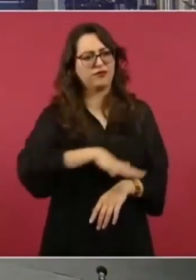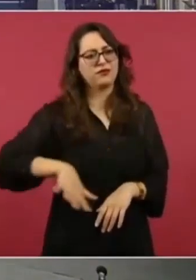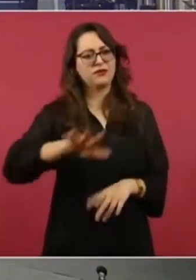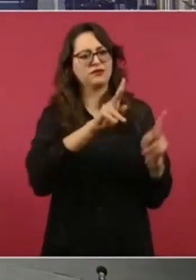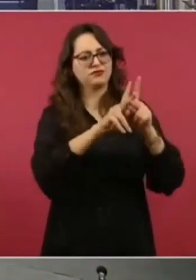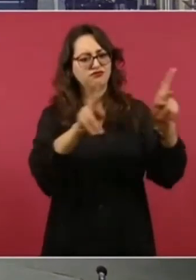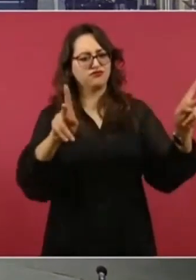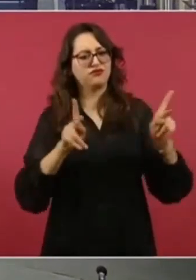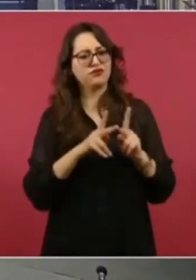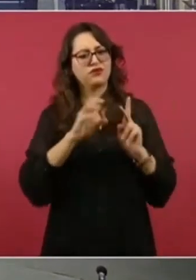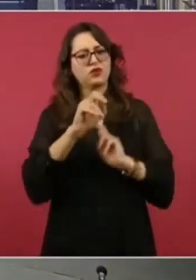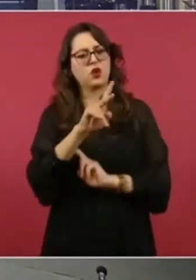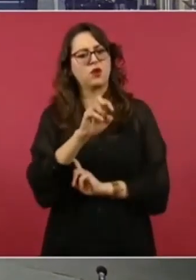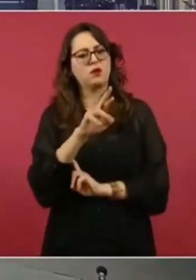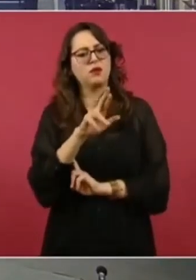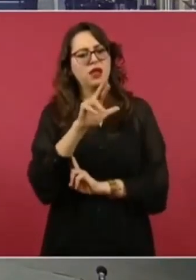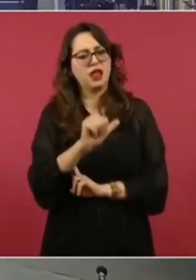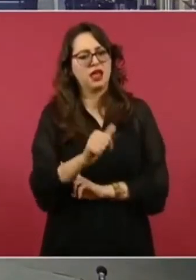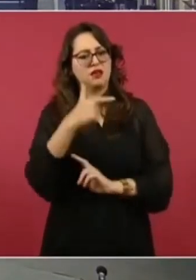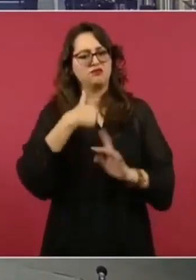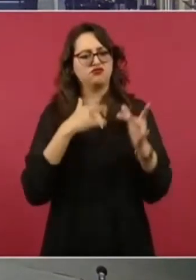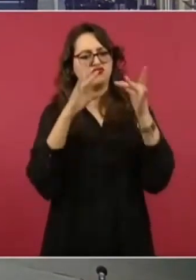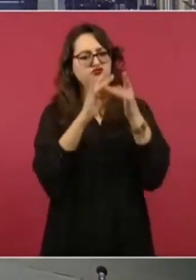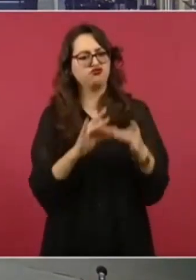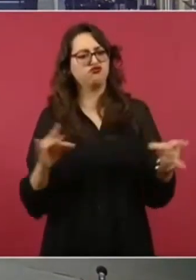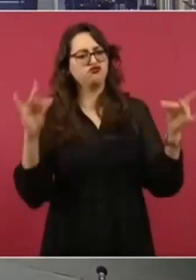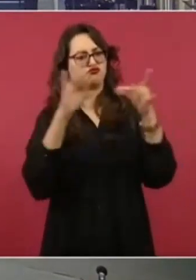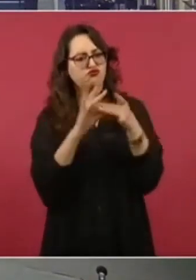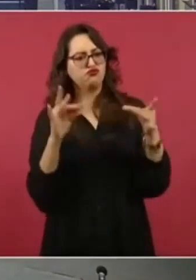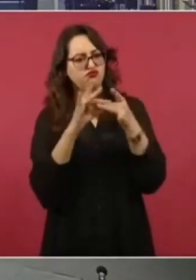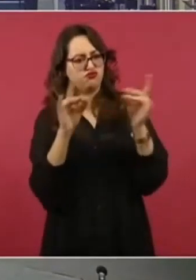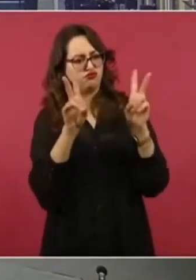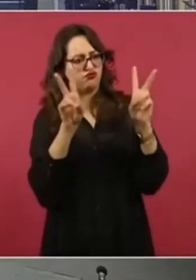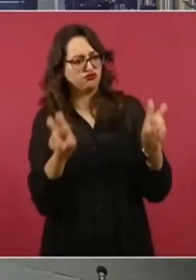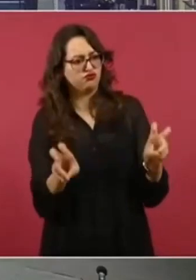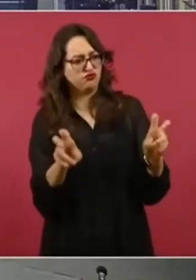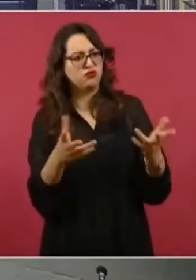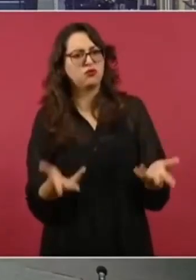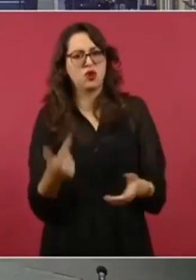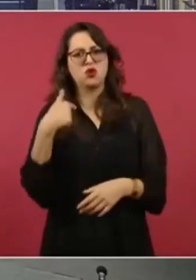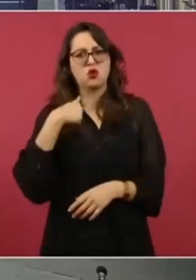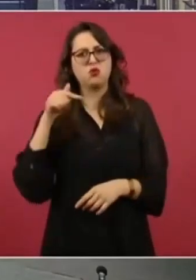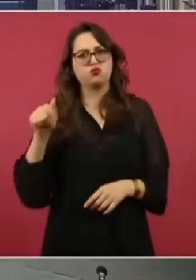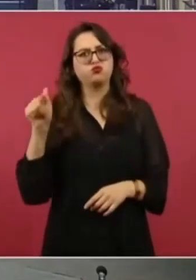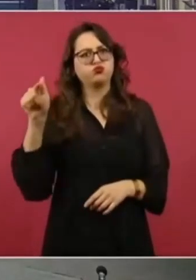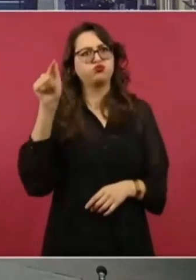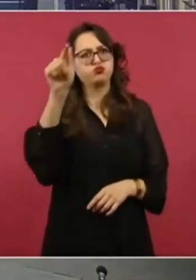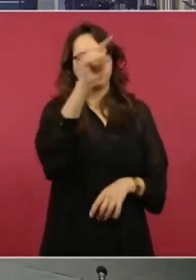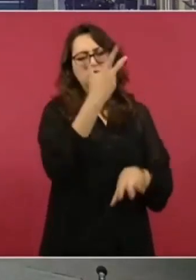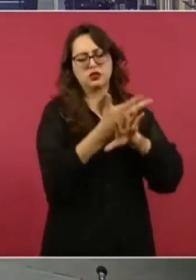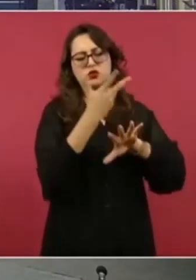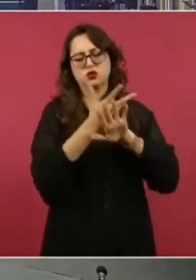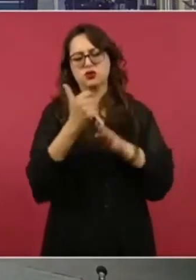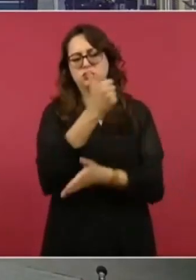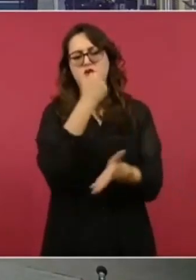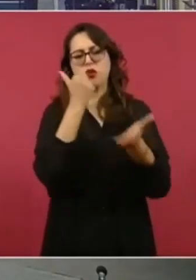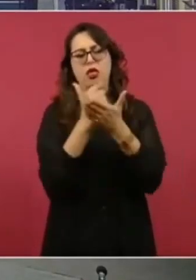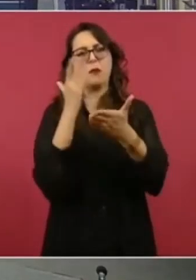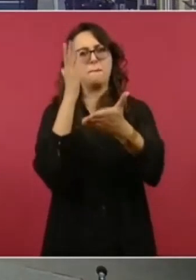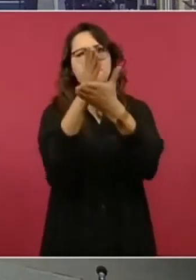en ese entonces. Y recorrí varias ciudades de Estados Unidos.